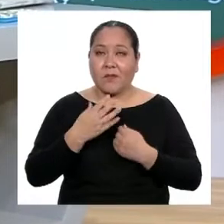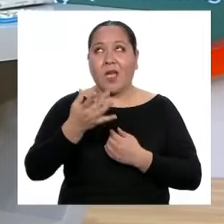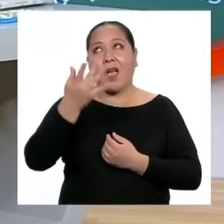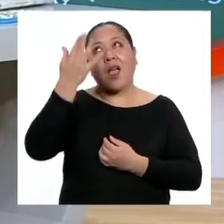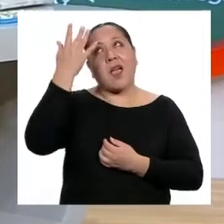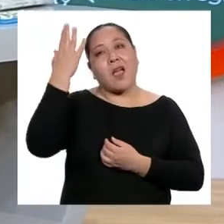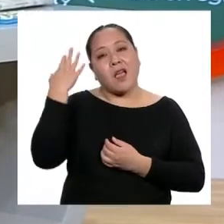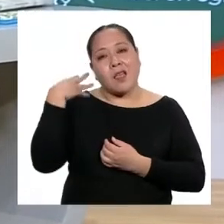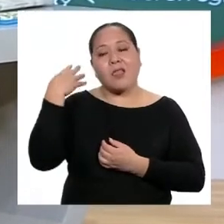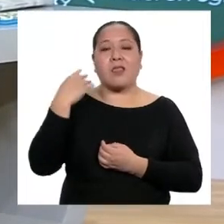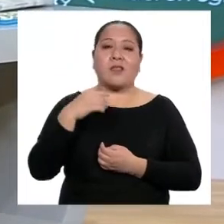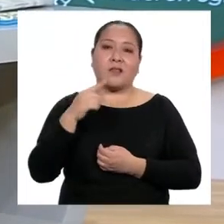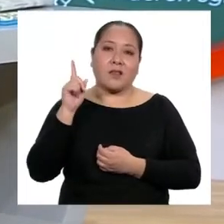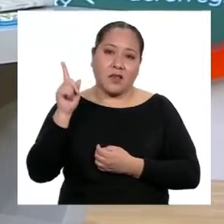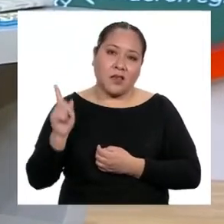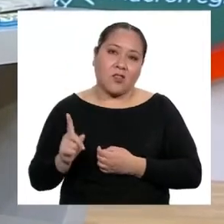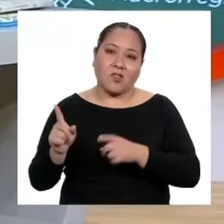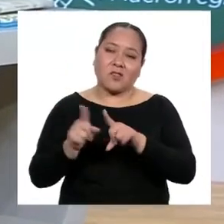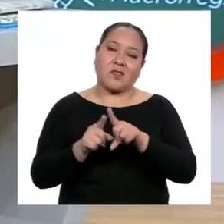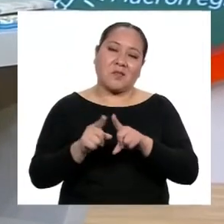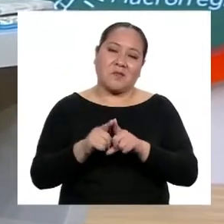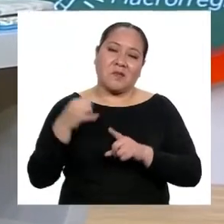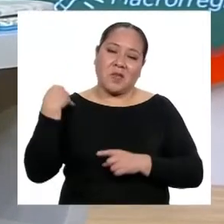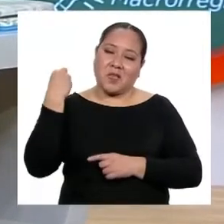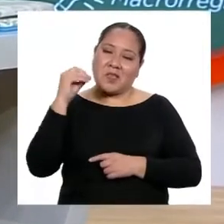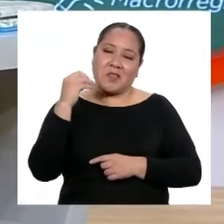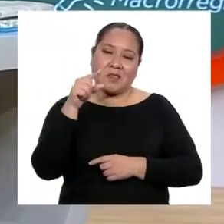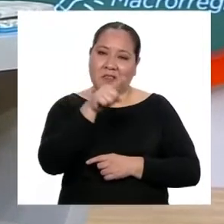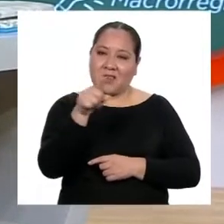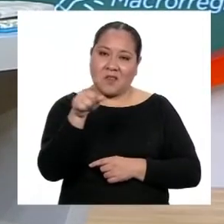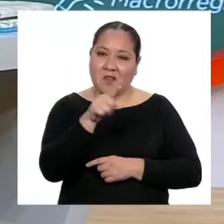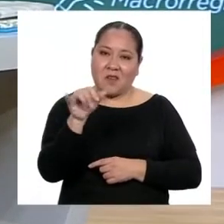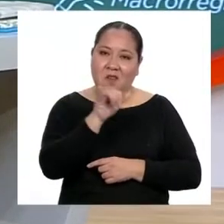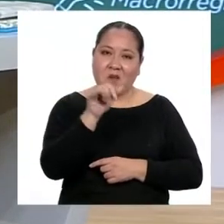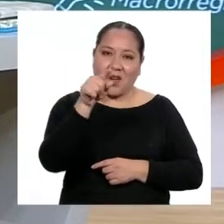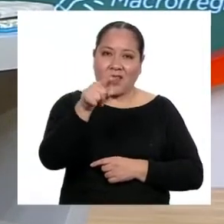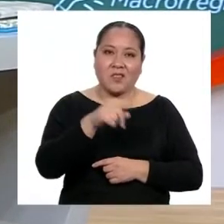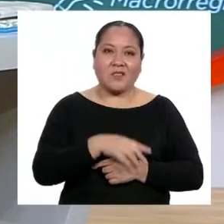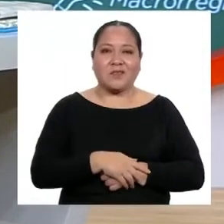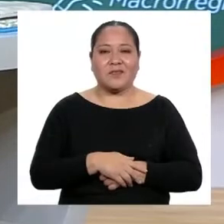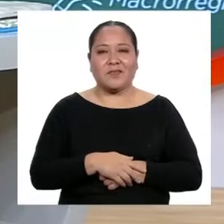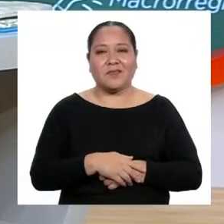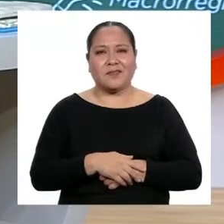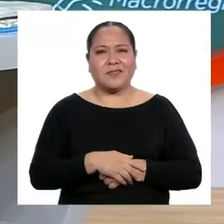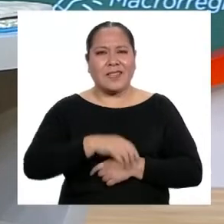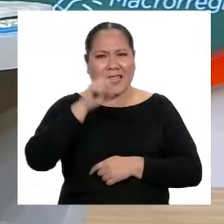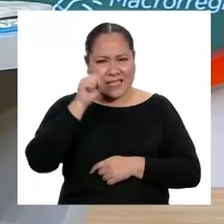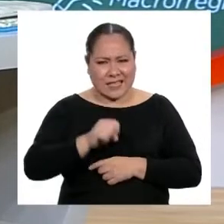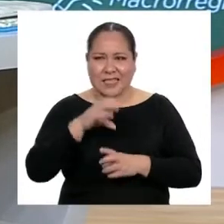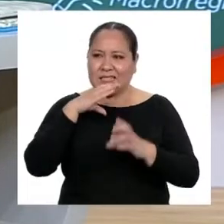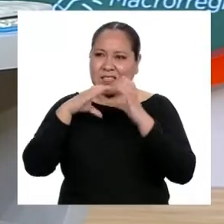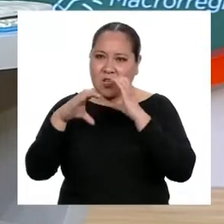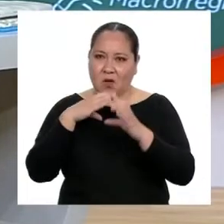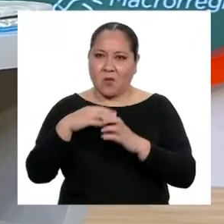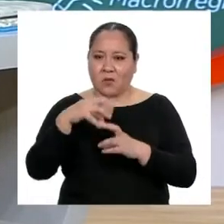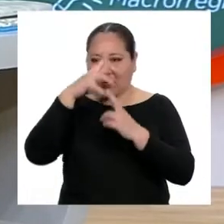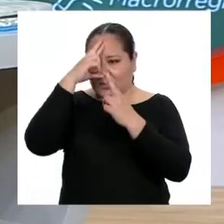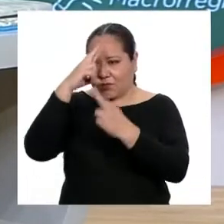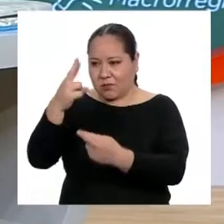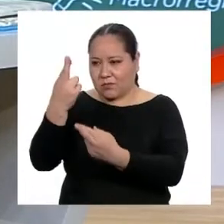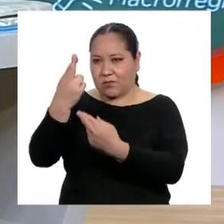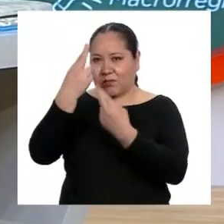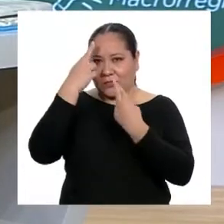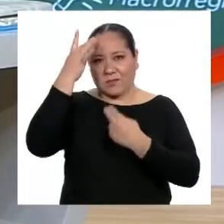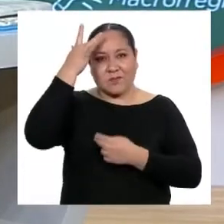mucho tiempo ellos también fueron adolescentes como tú. ¡Sí! ¡Conversen con respeto e